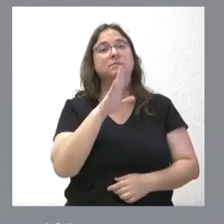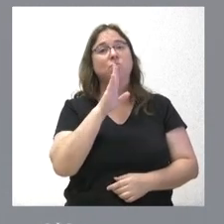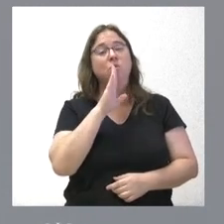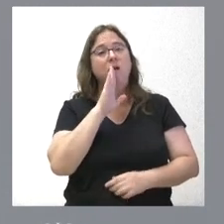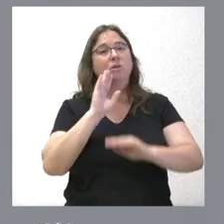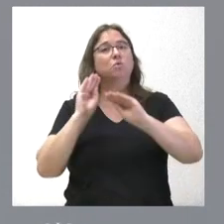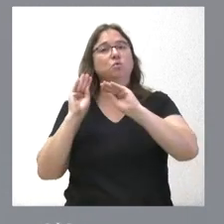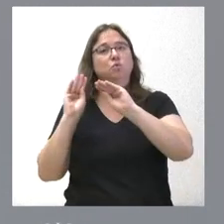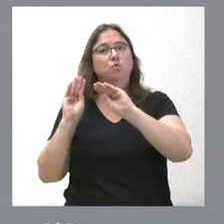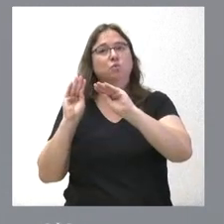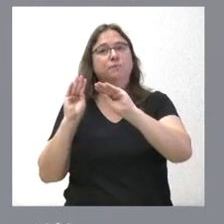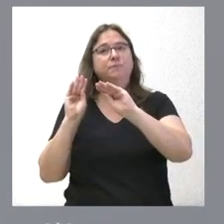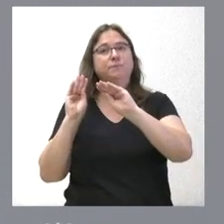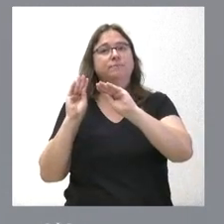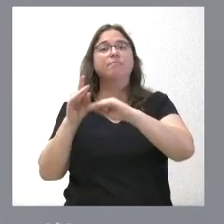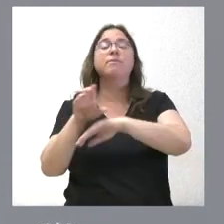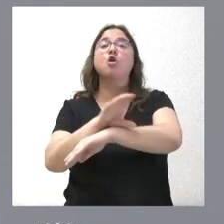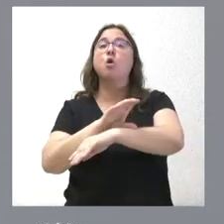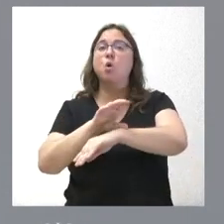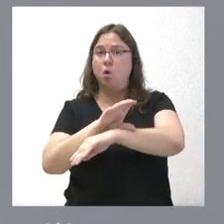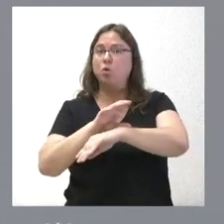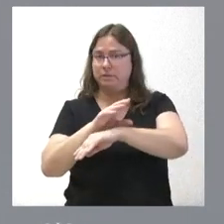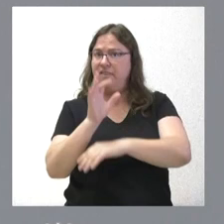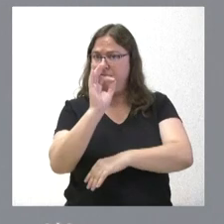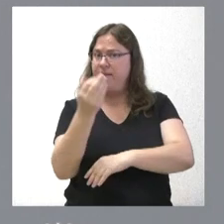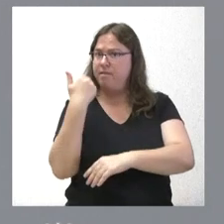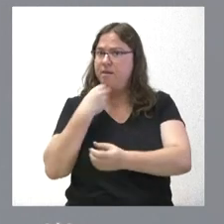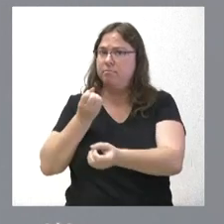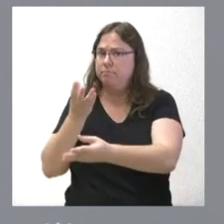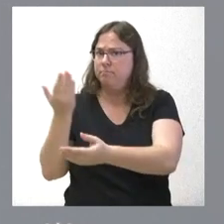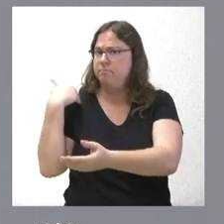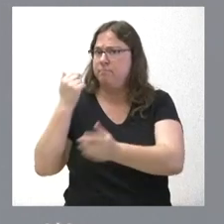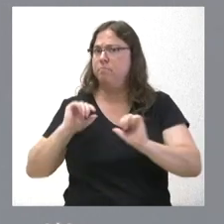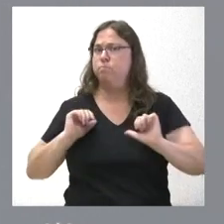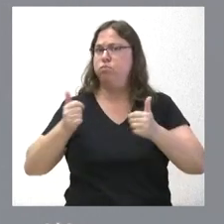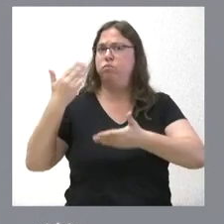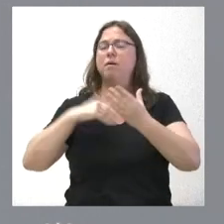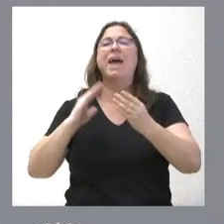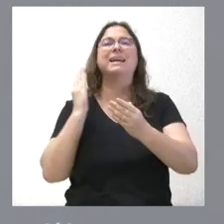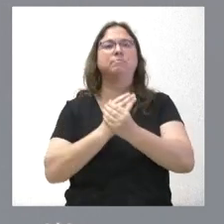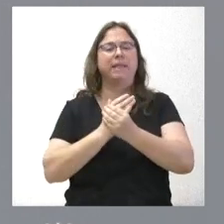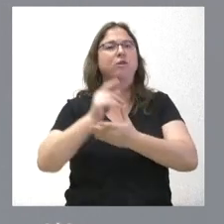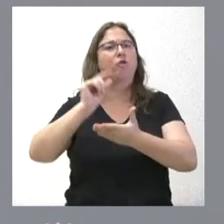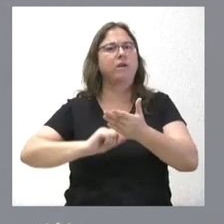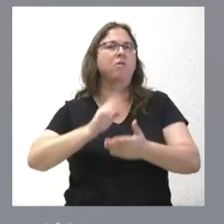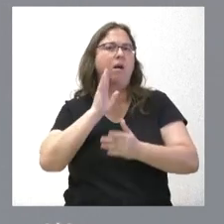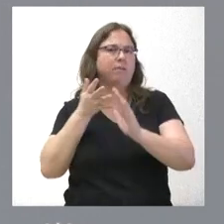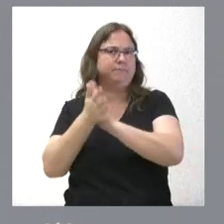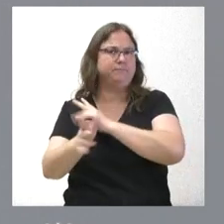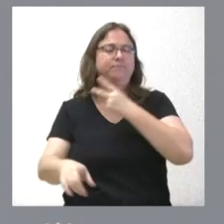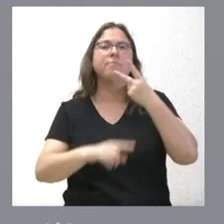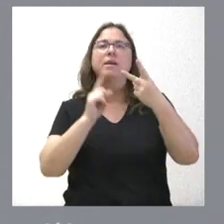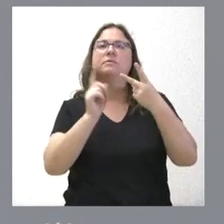propia consejera informó de este asunto cuando se inició el expediente de contratación. La segunda